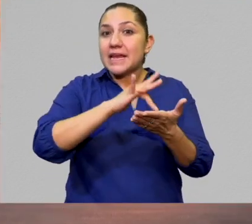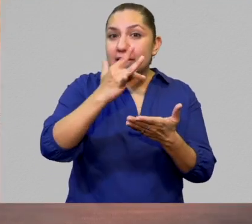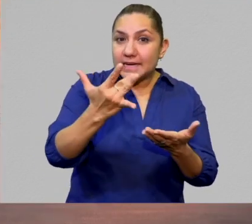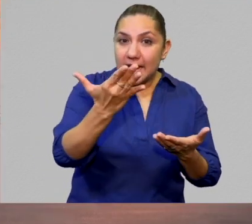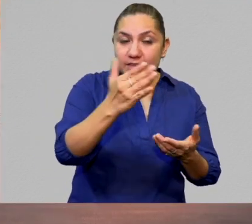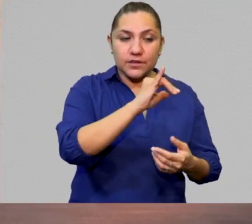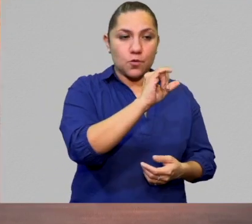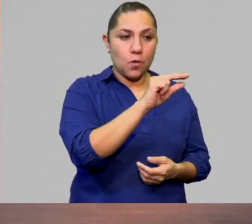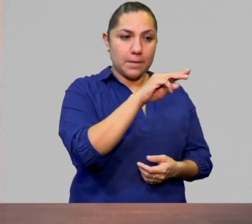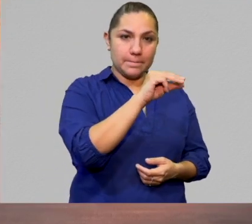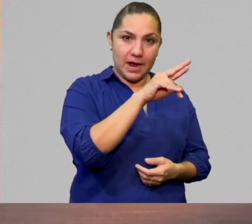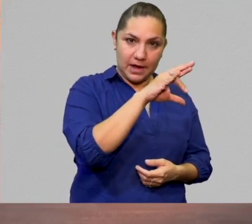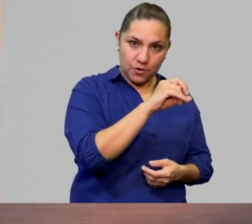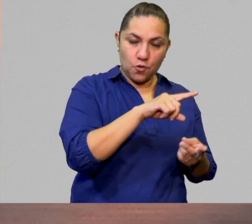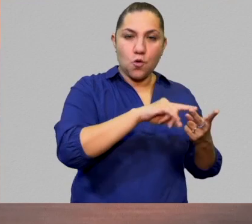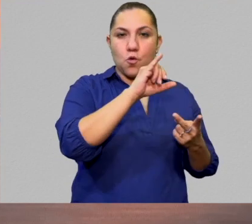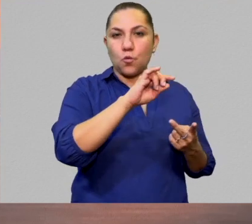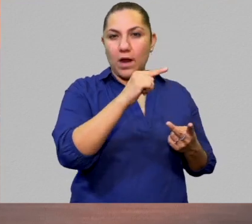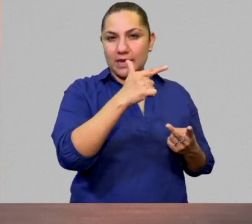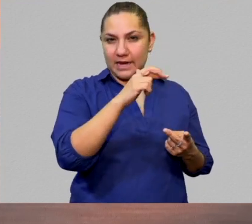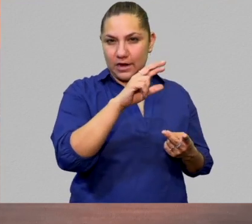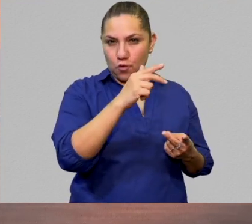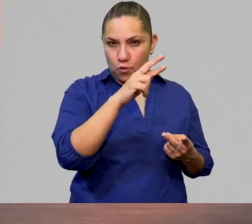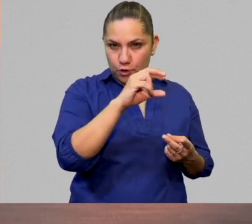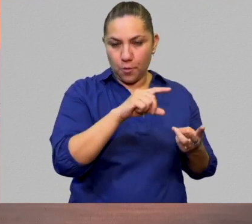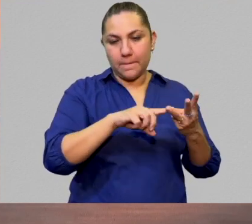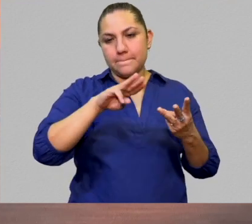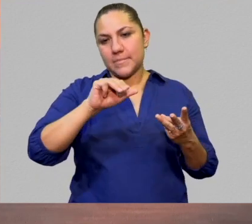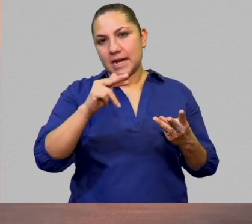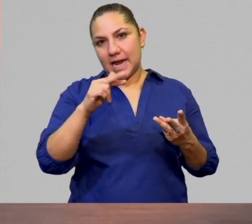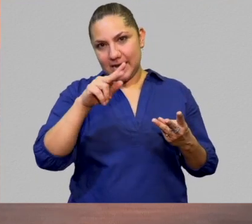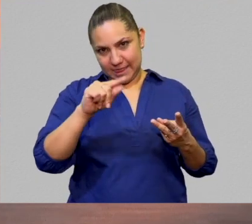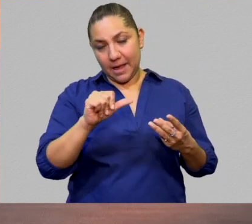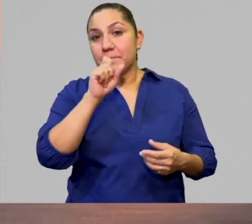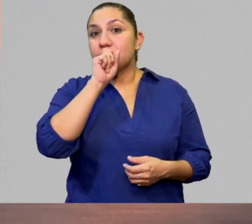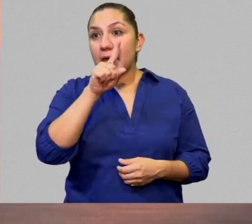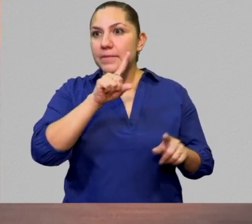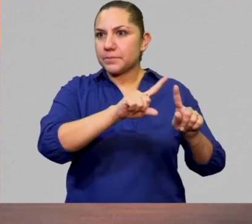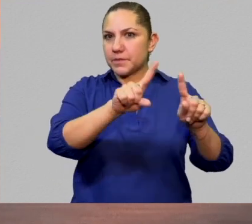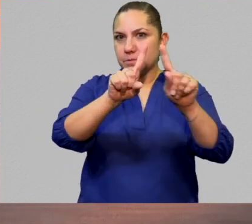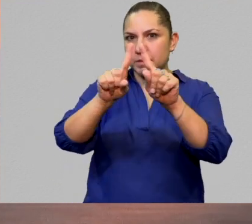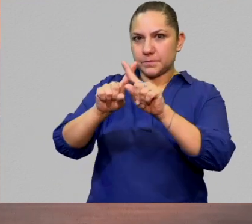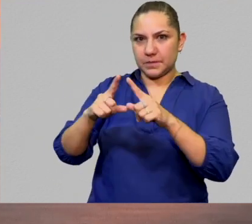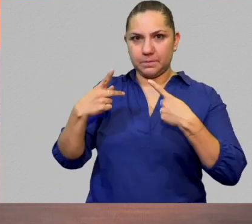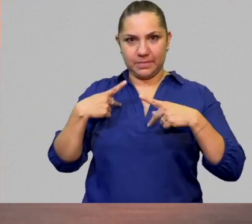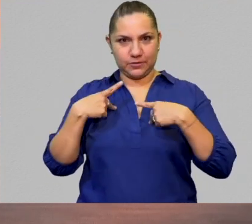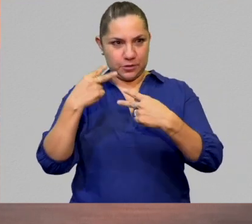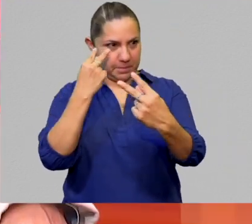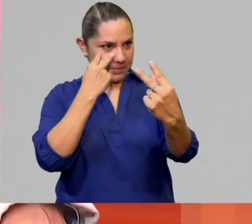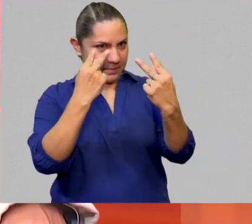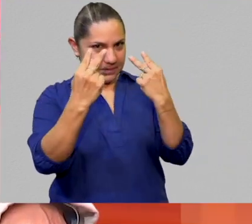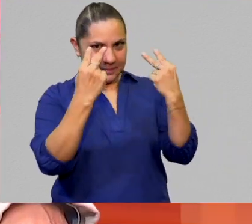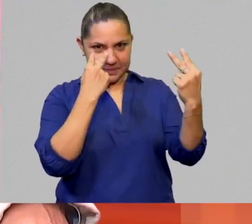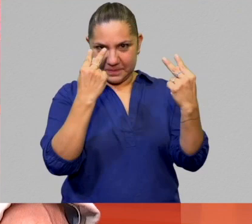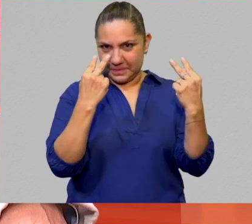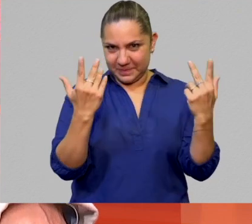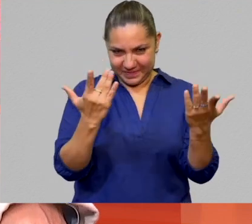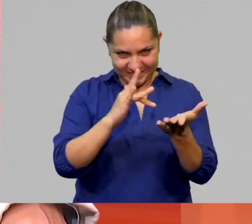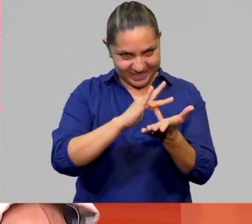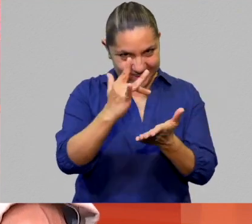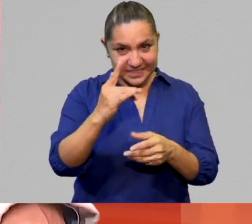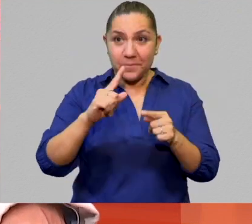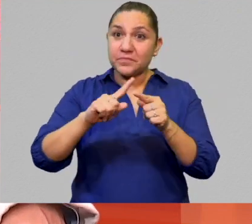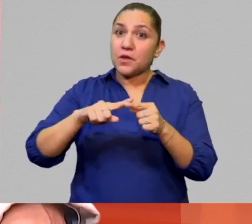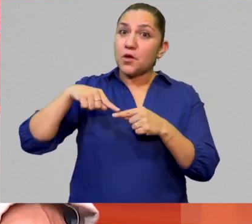muchísimo Juan Mario, Juan Gregorio, Margarita y bueno, al público que nos acompaña